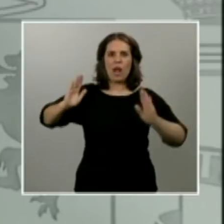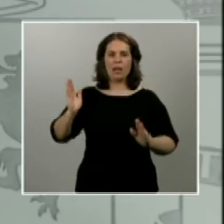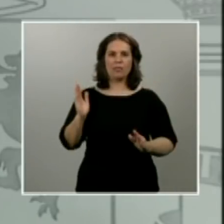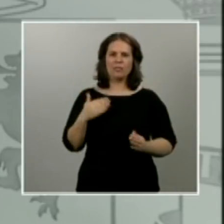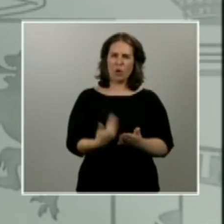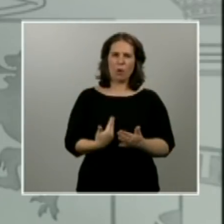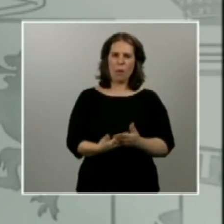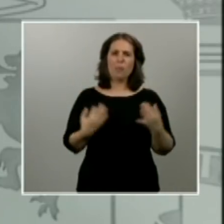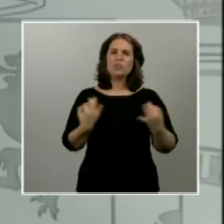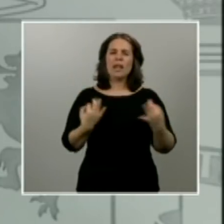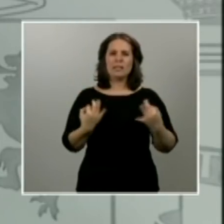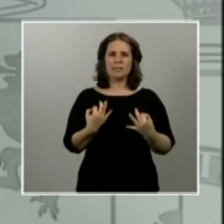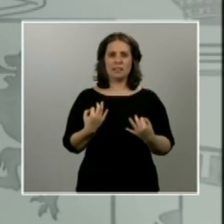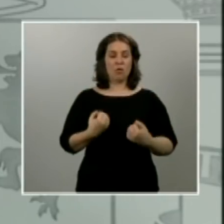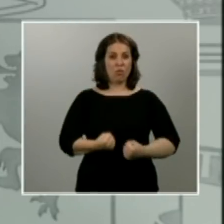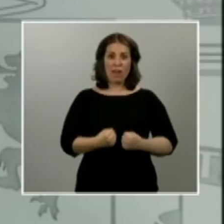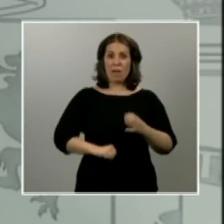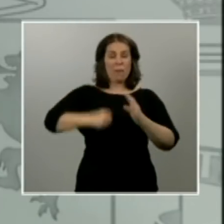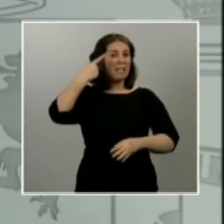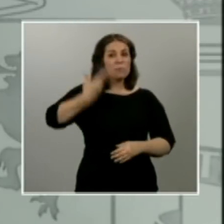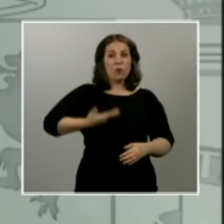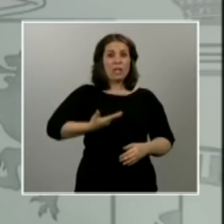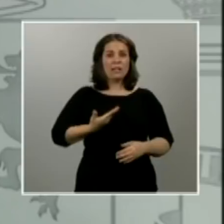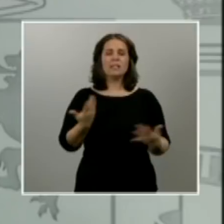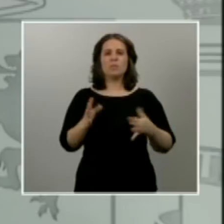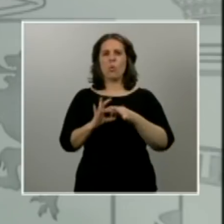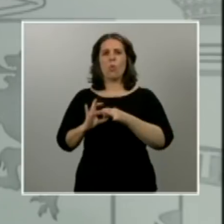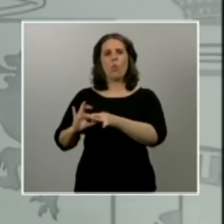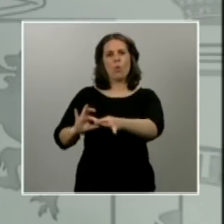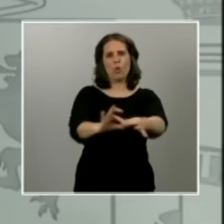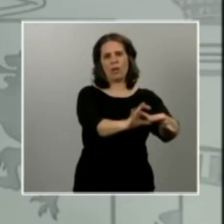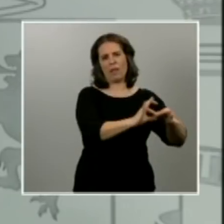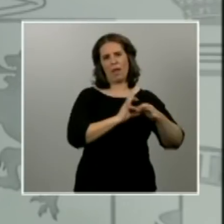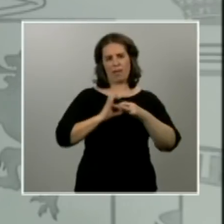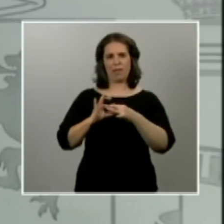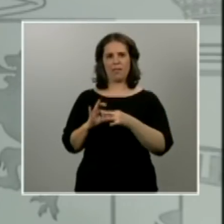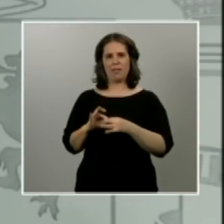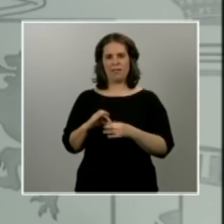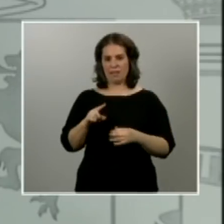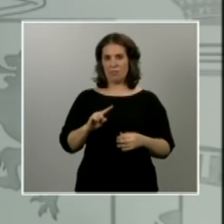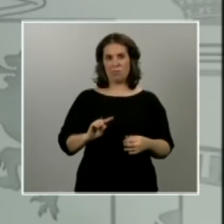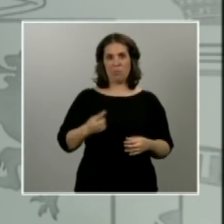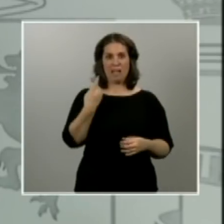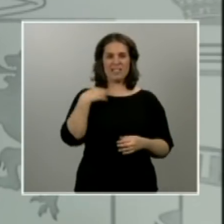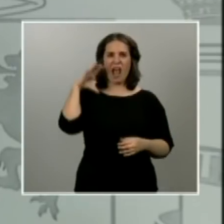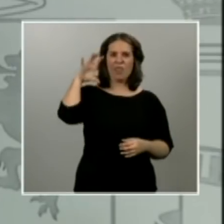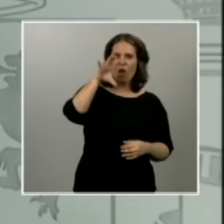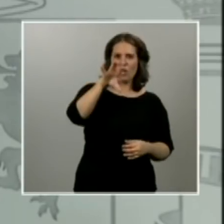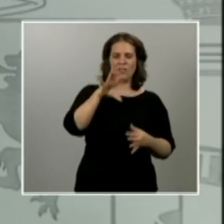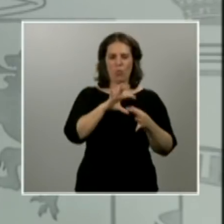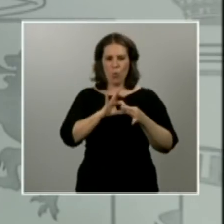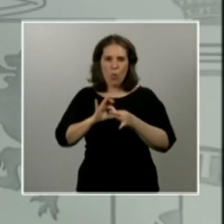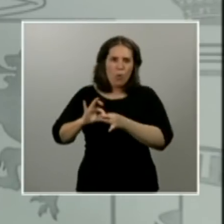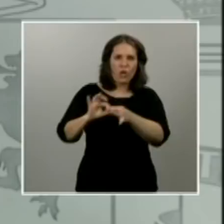fuerza con la que contamos es la fuerza de la unidad, de la unión. No hay fuerza mayor para una nación que la unidad, la unión de sus